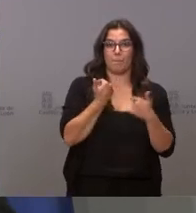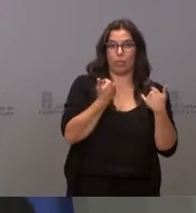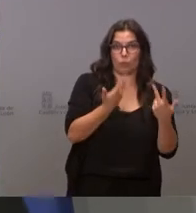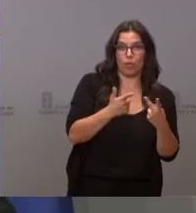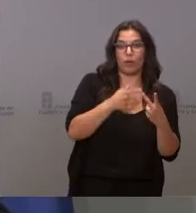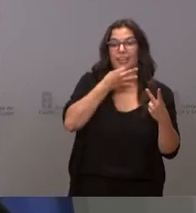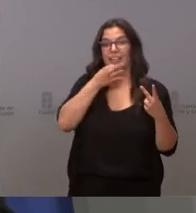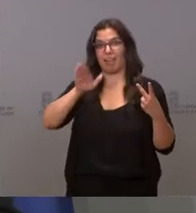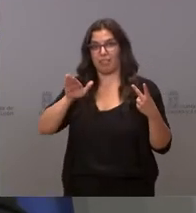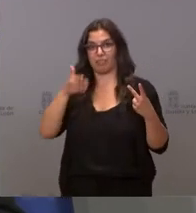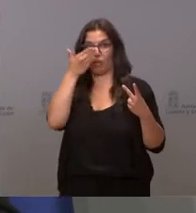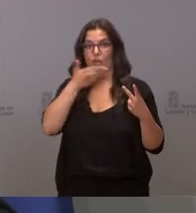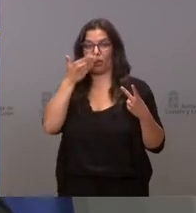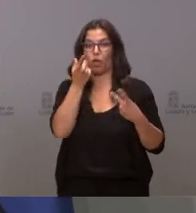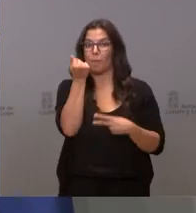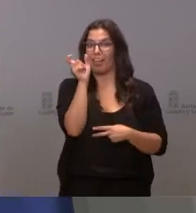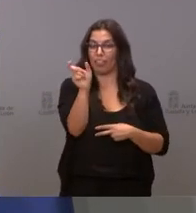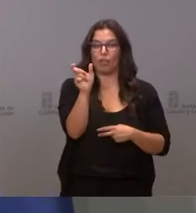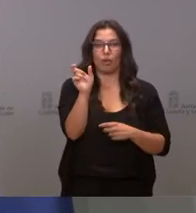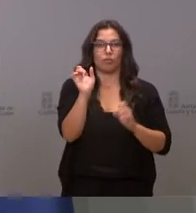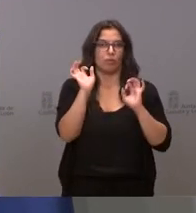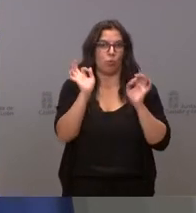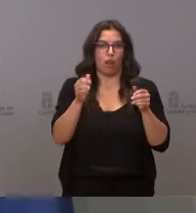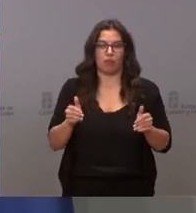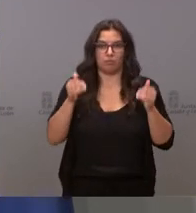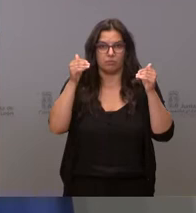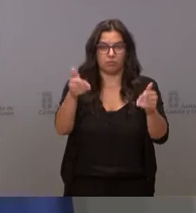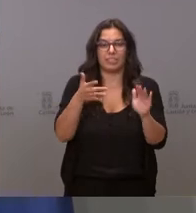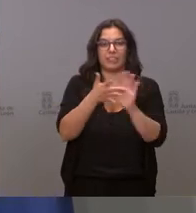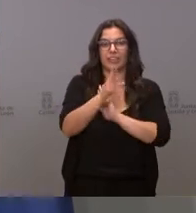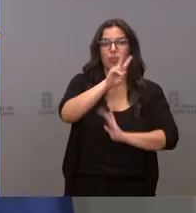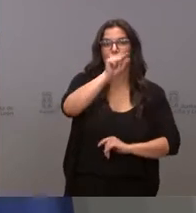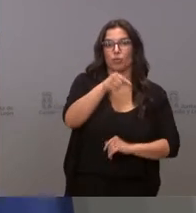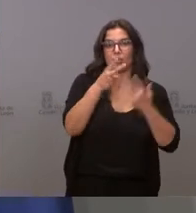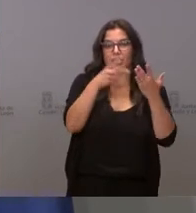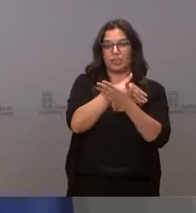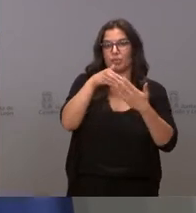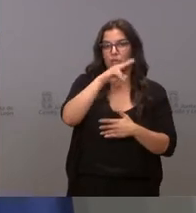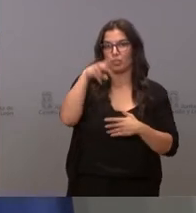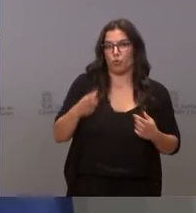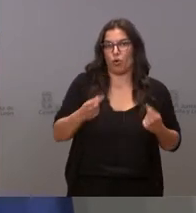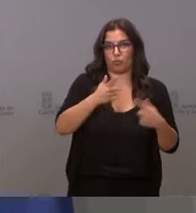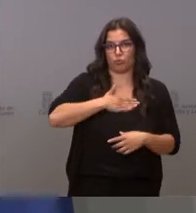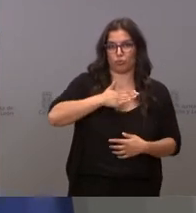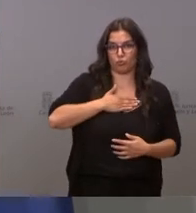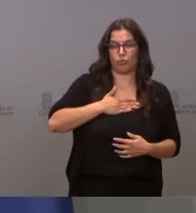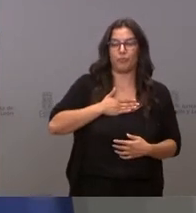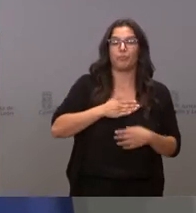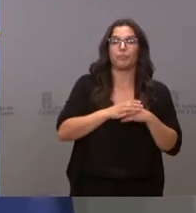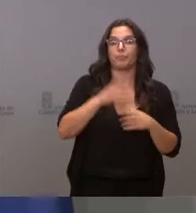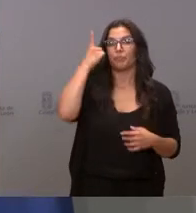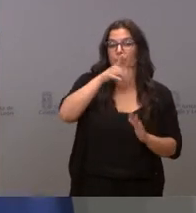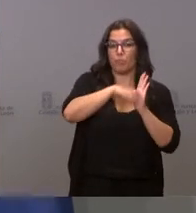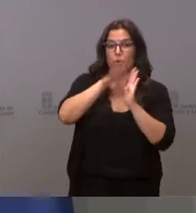cole. Esto va a suponer un gasto por encima de los 2,7 millones de euros. Saben ustedes que estos